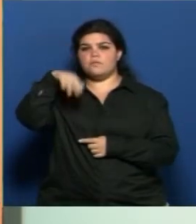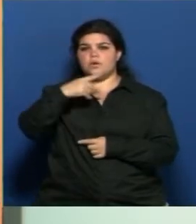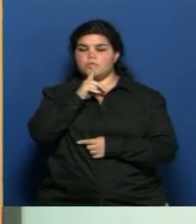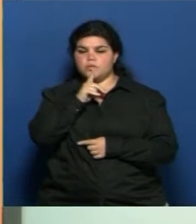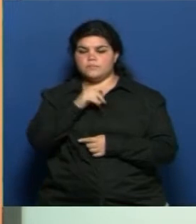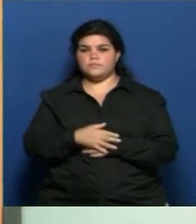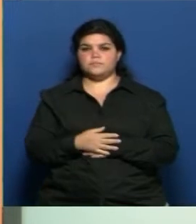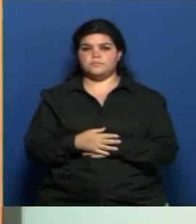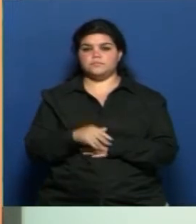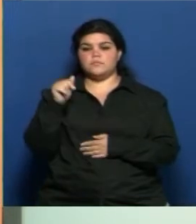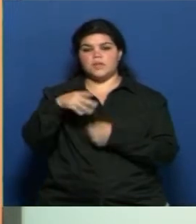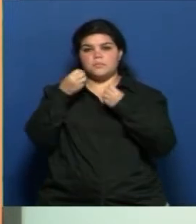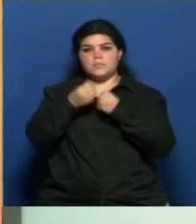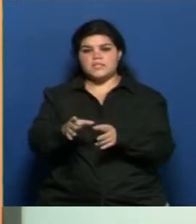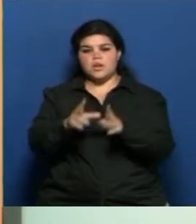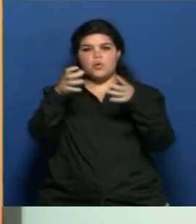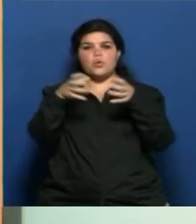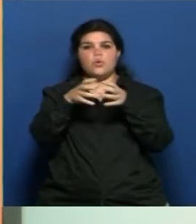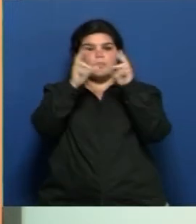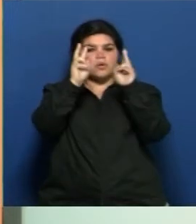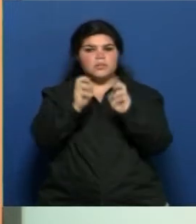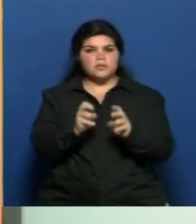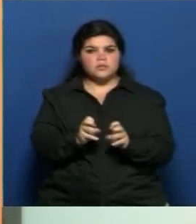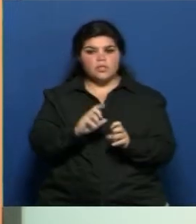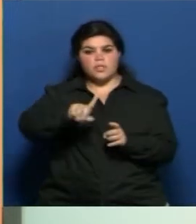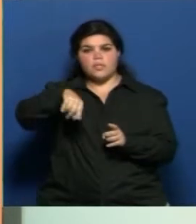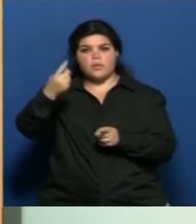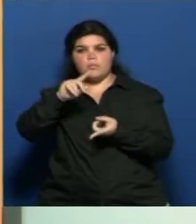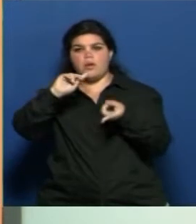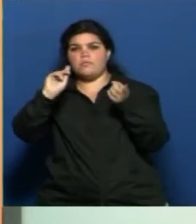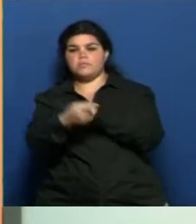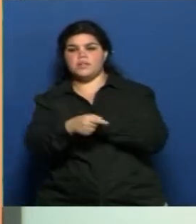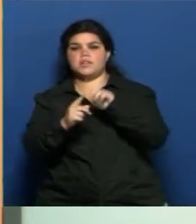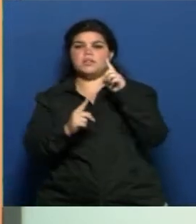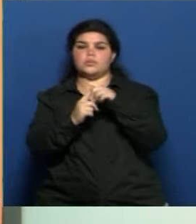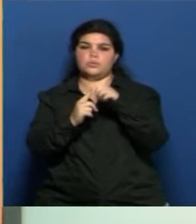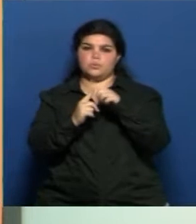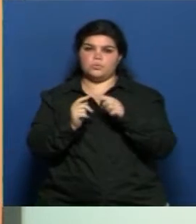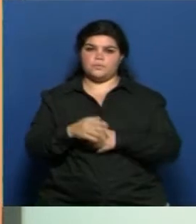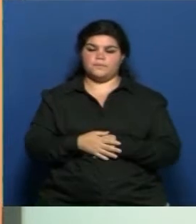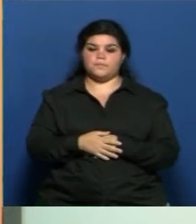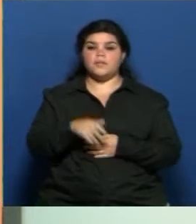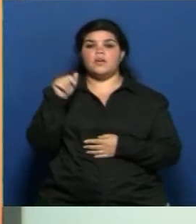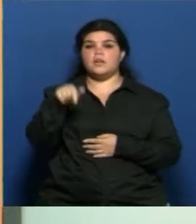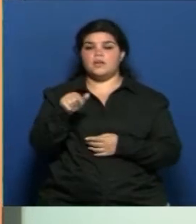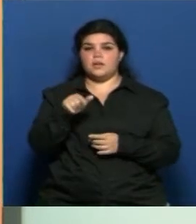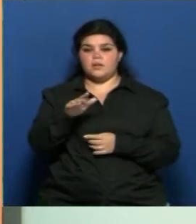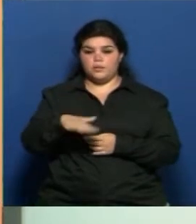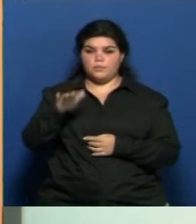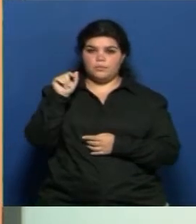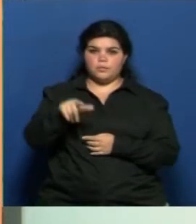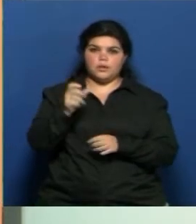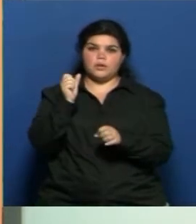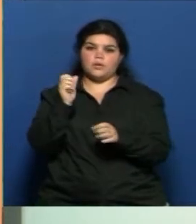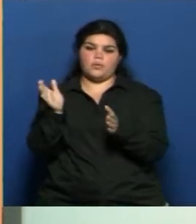Nace como un centro de investigación y posteriormente se transforma en un instituto. Y en ese instituto hicimos un trabajo junto con gente